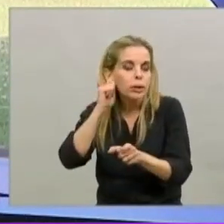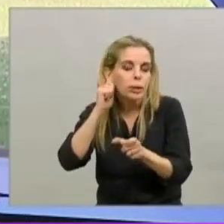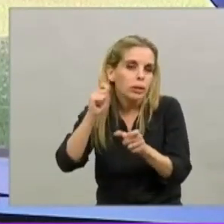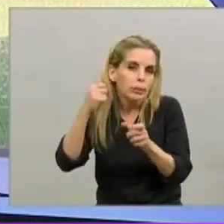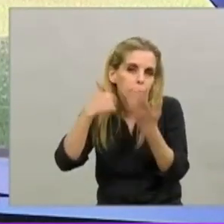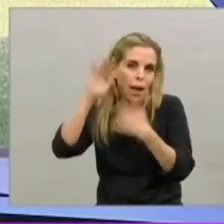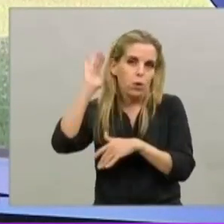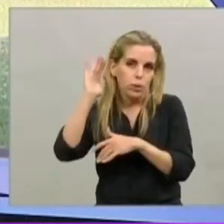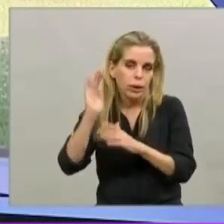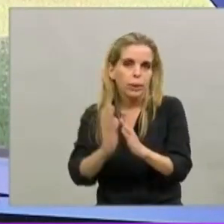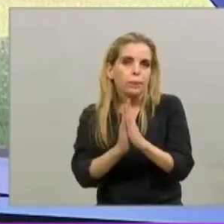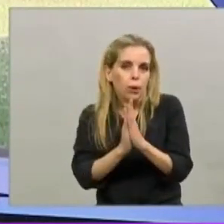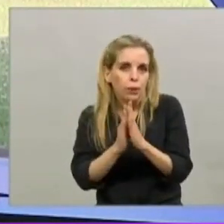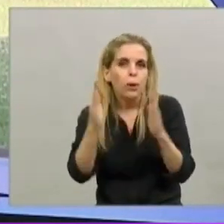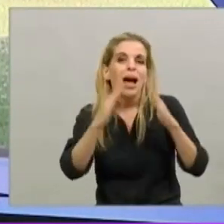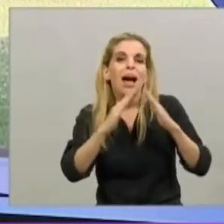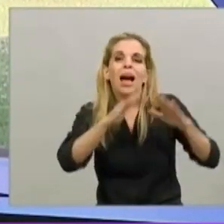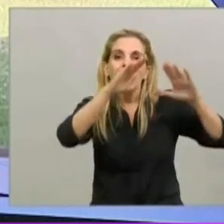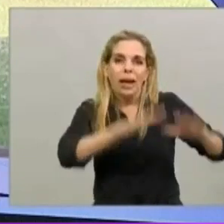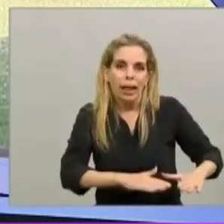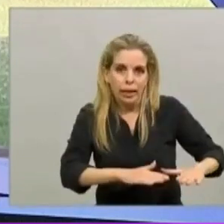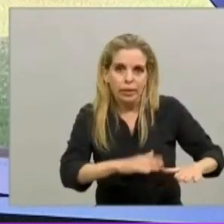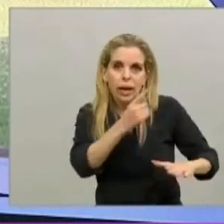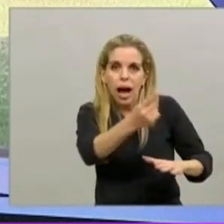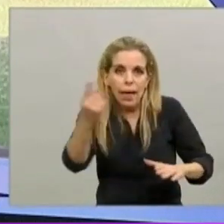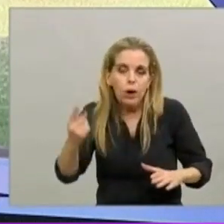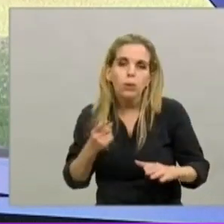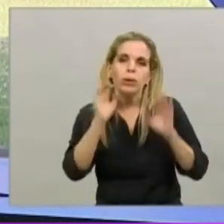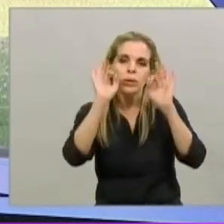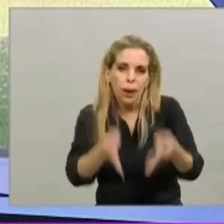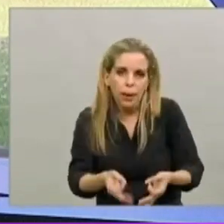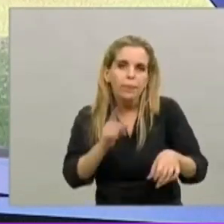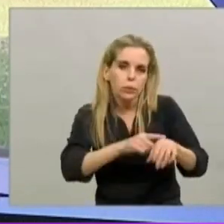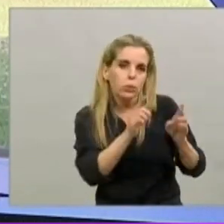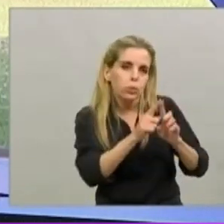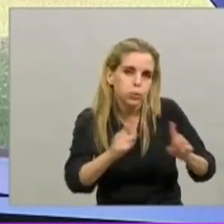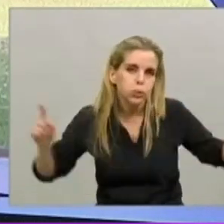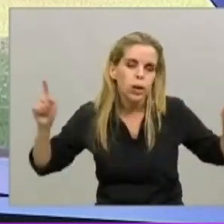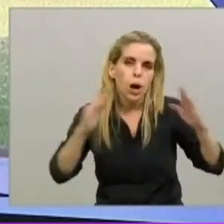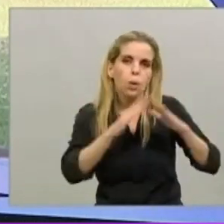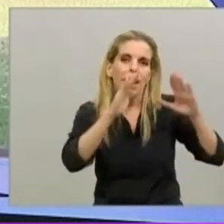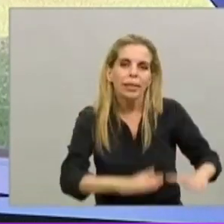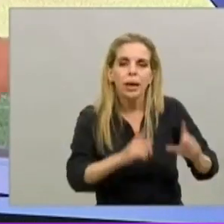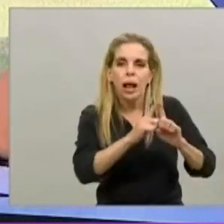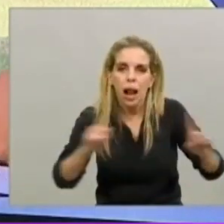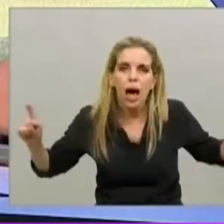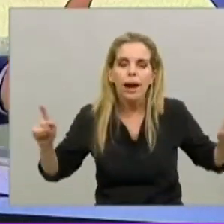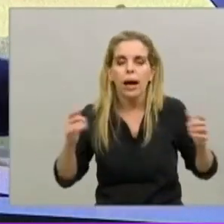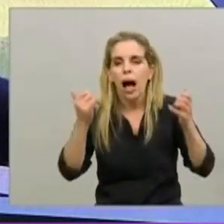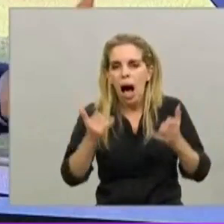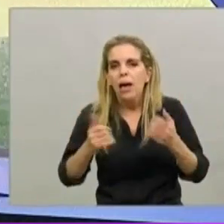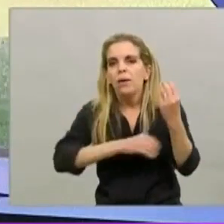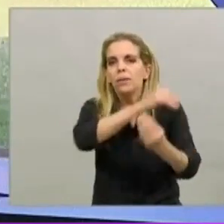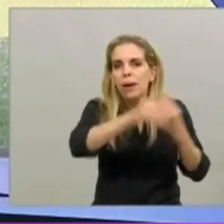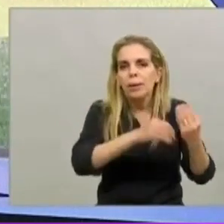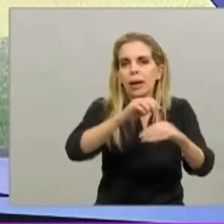Quédense en su casa. Sabemos que es duro, sabemos que es largo. Quédense en su casa. Tienen apoyo. Ayúdense, háganse ayudar por sus familiares,